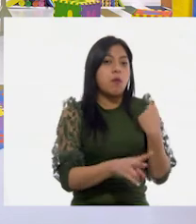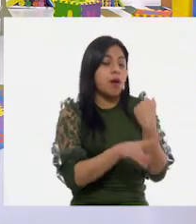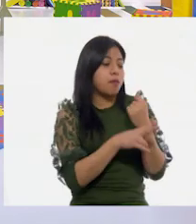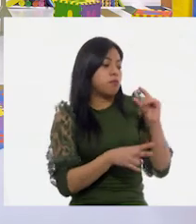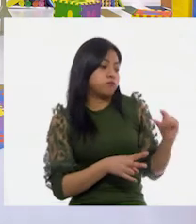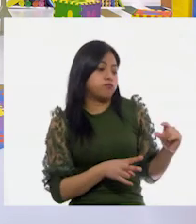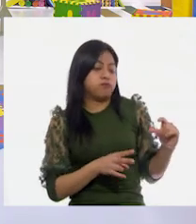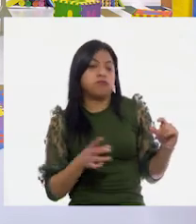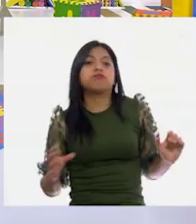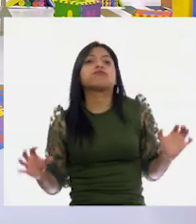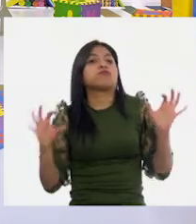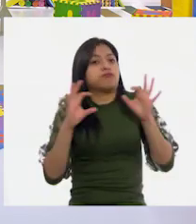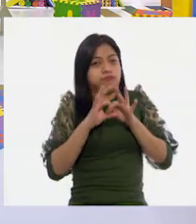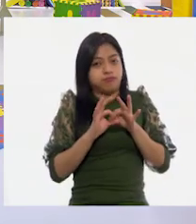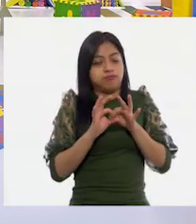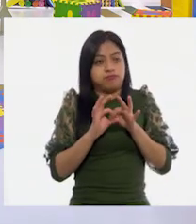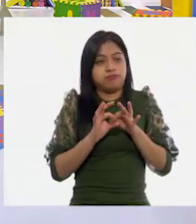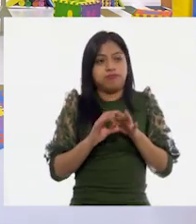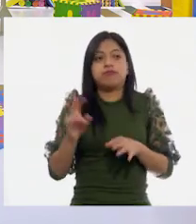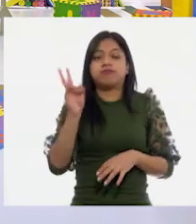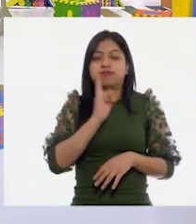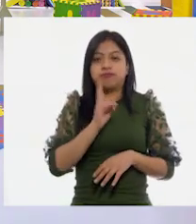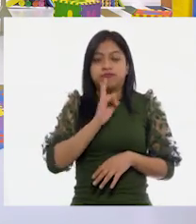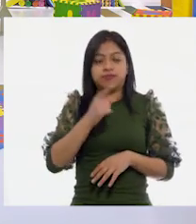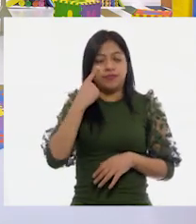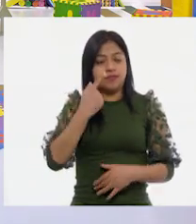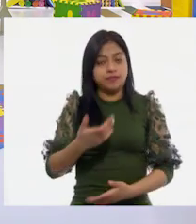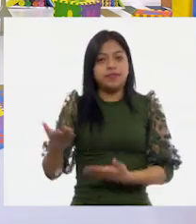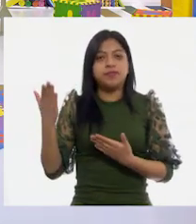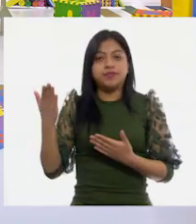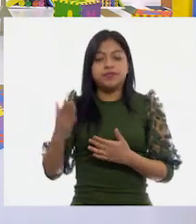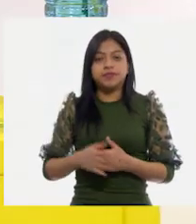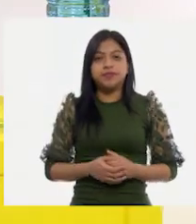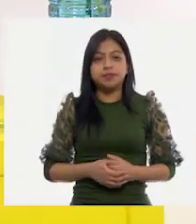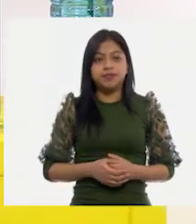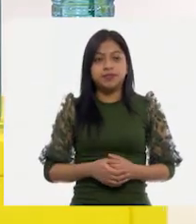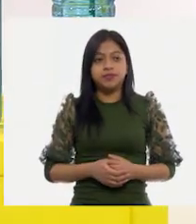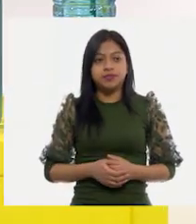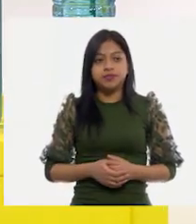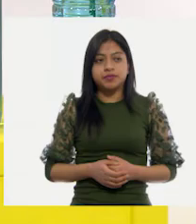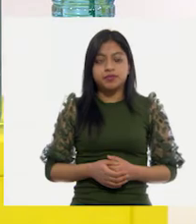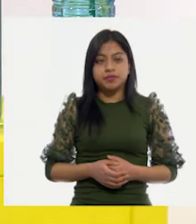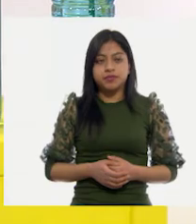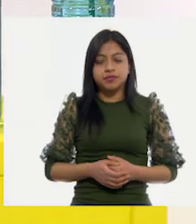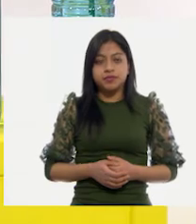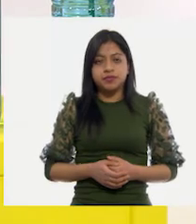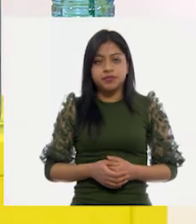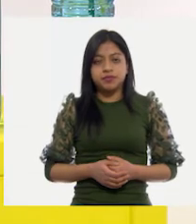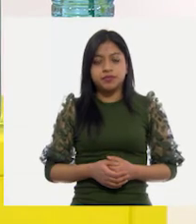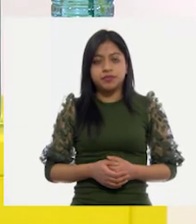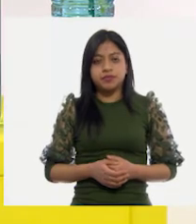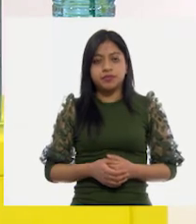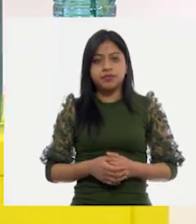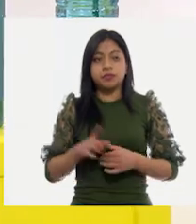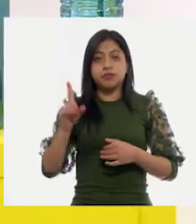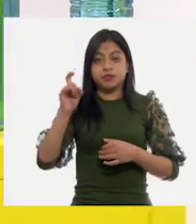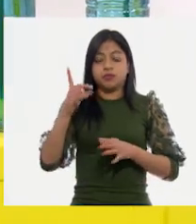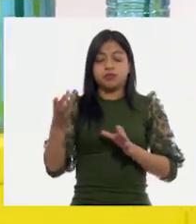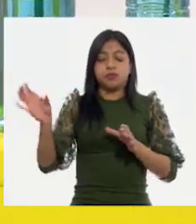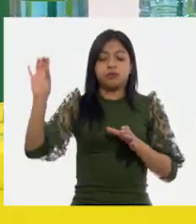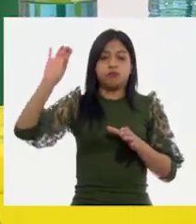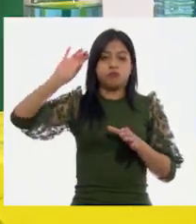dice Ale es lo correcto. Vamos a trasvasar.